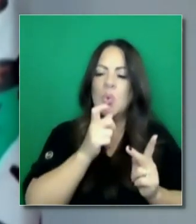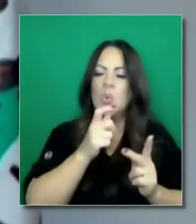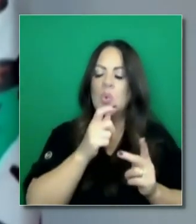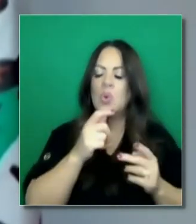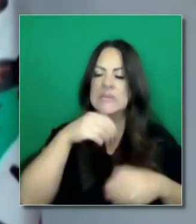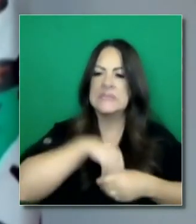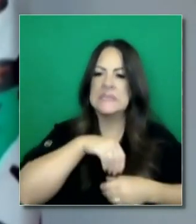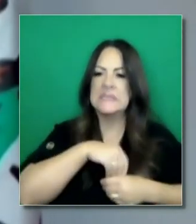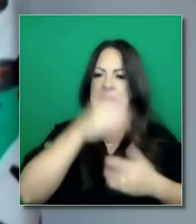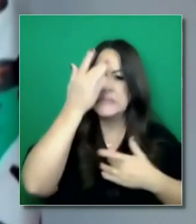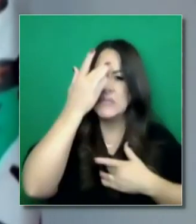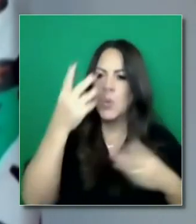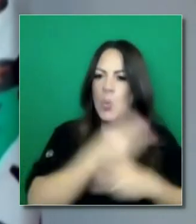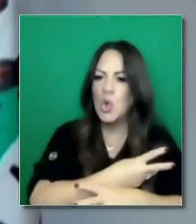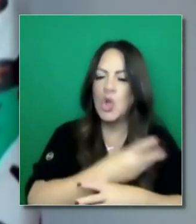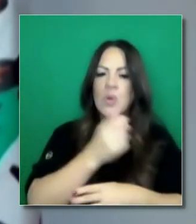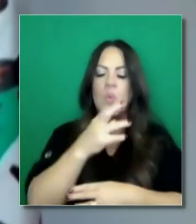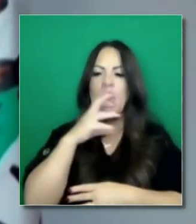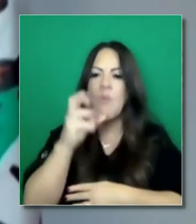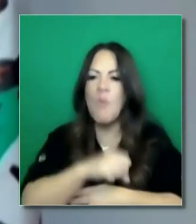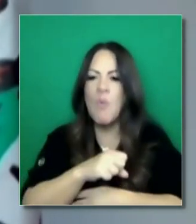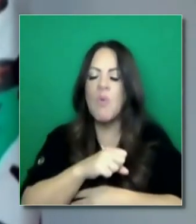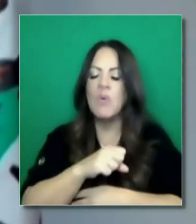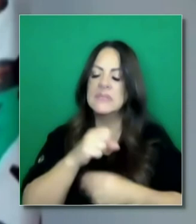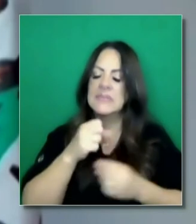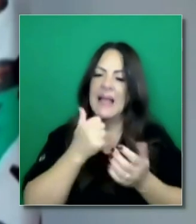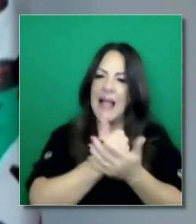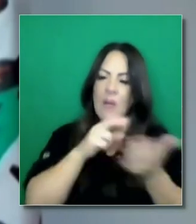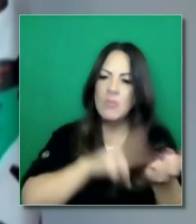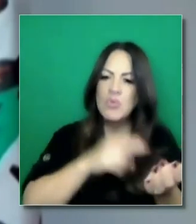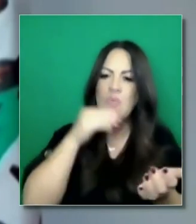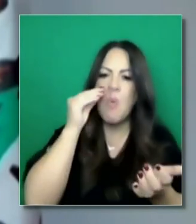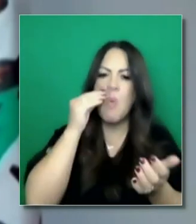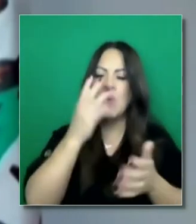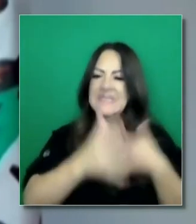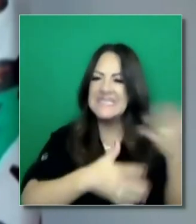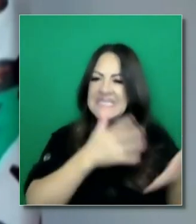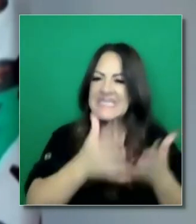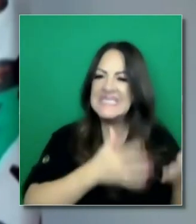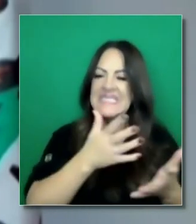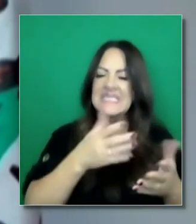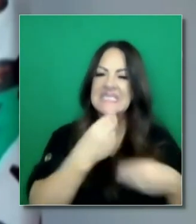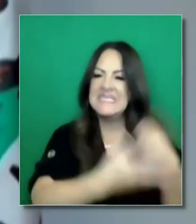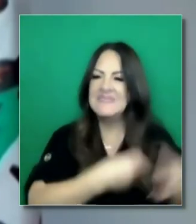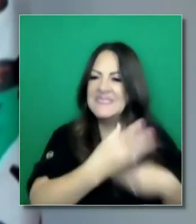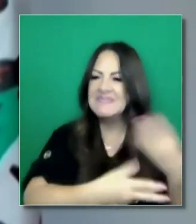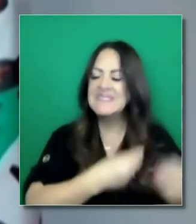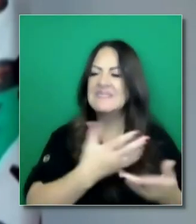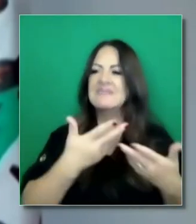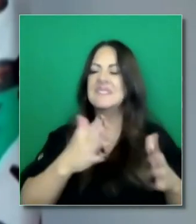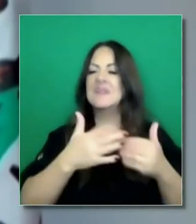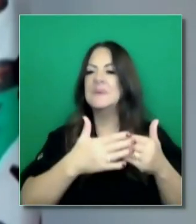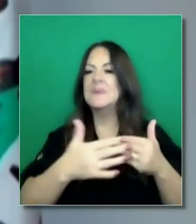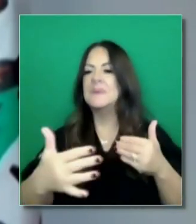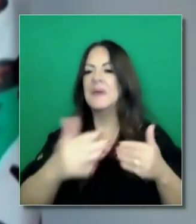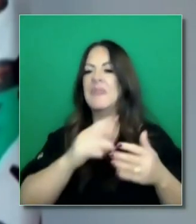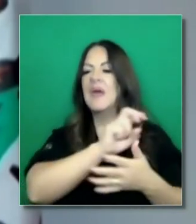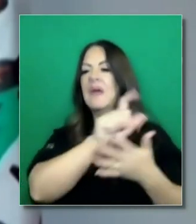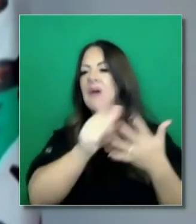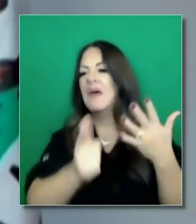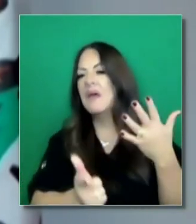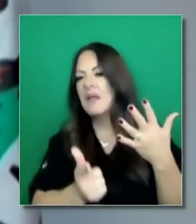primeras líneas. Y luego estos primeros dos meses y sentirnos más confiados. Pero por ahora